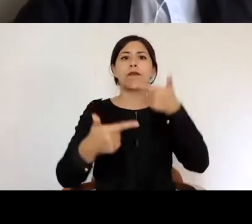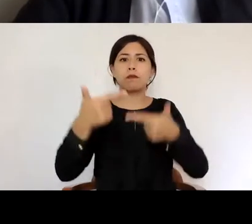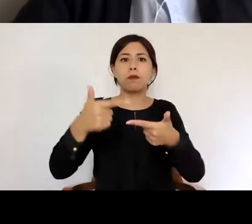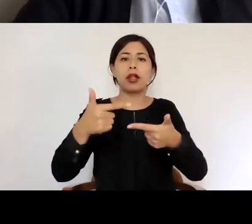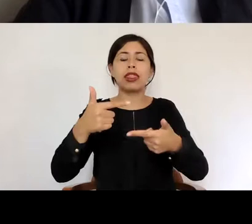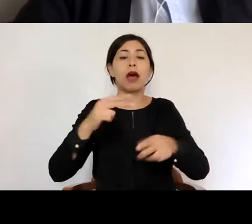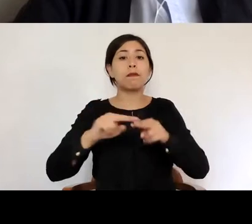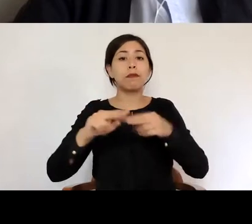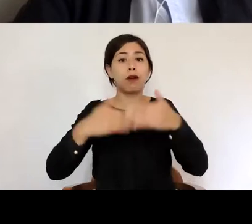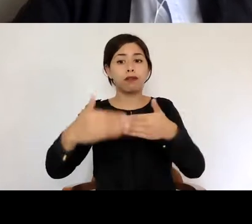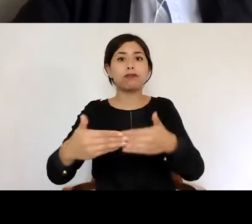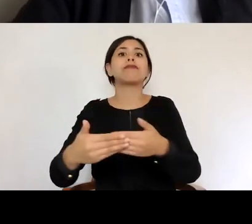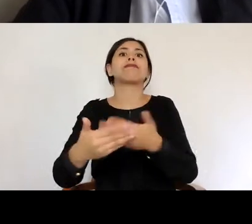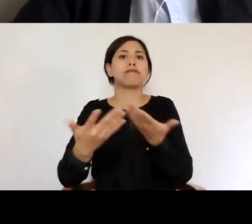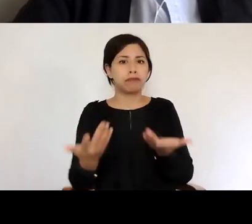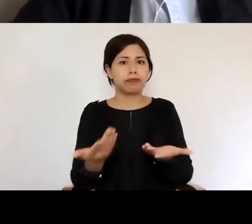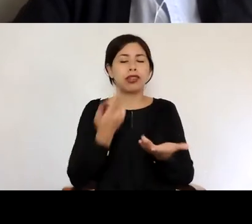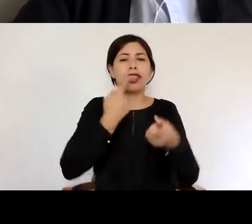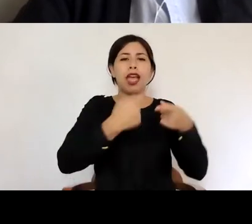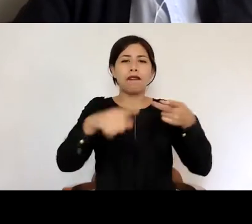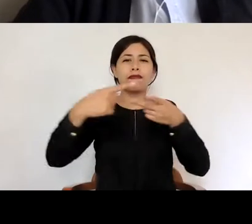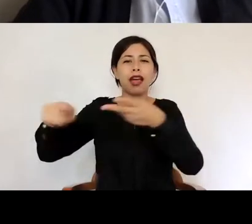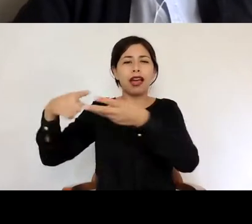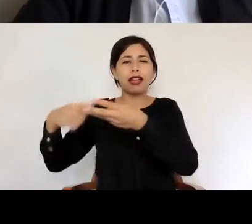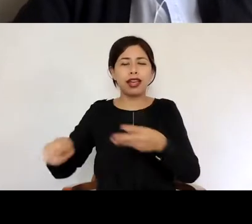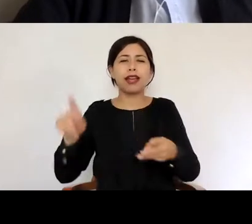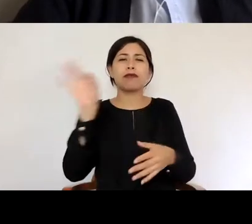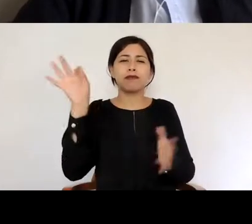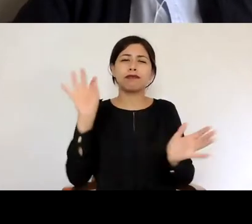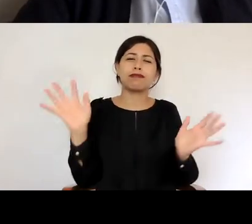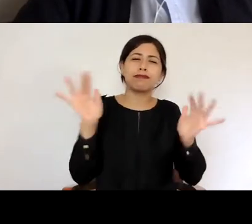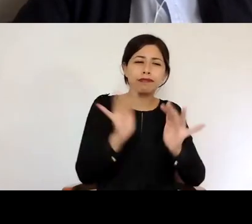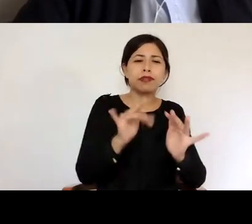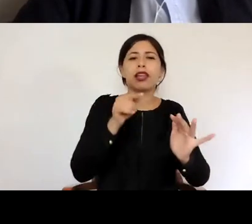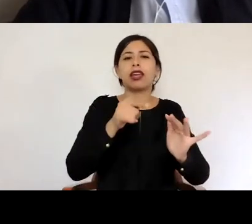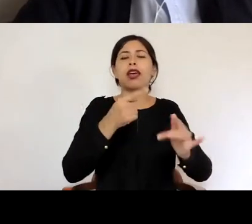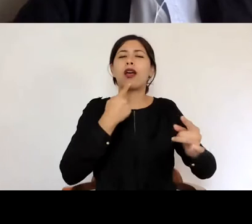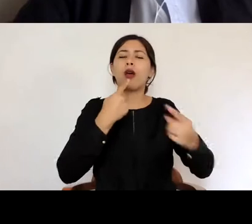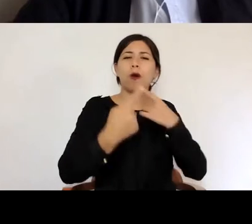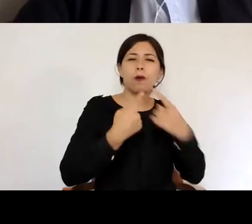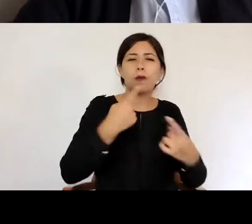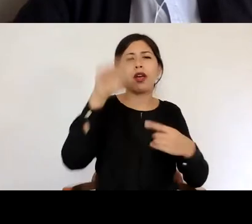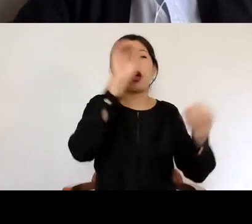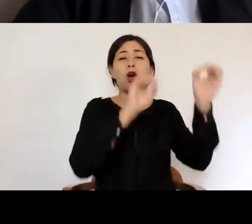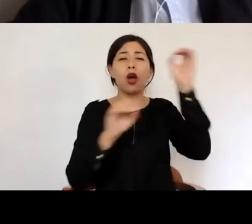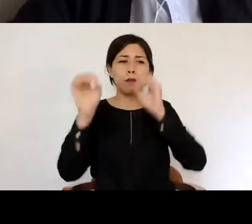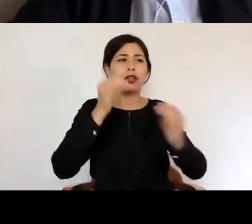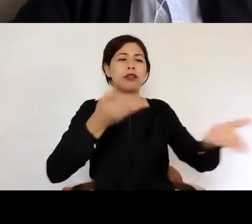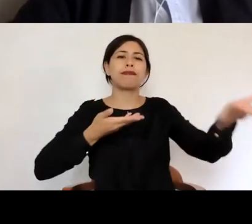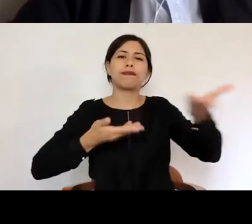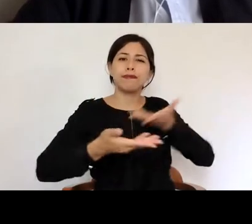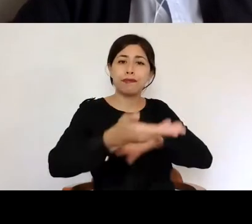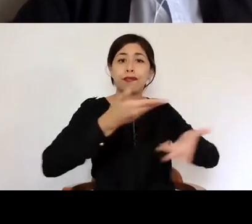variadas instancias en las que equipos de investigación intercambian opiniones y reciben retroalimentación de